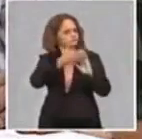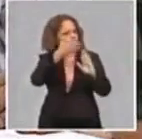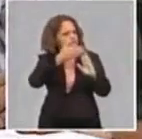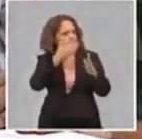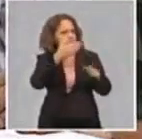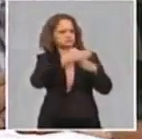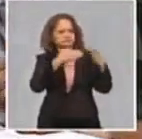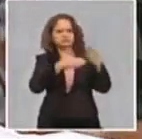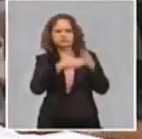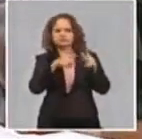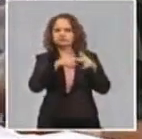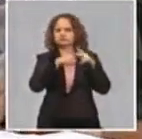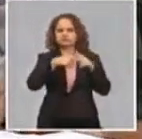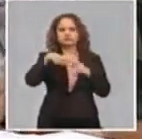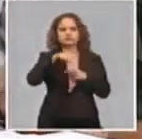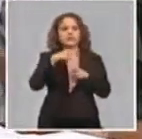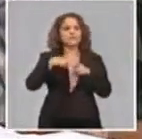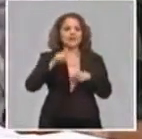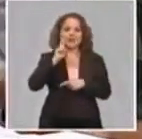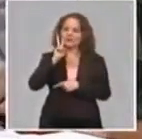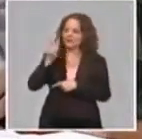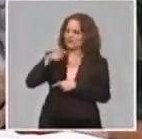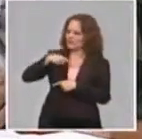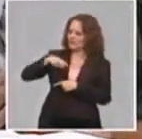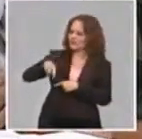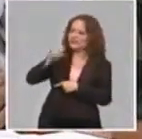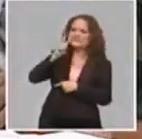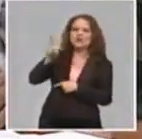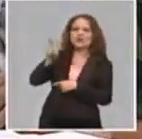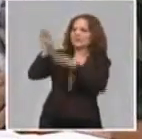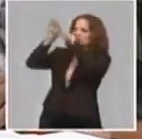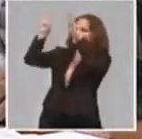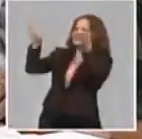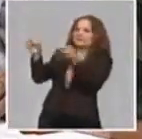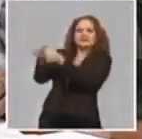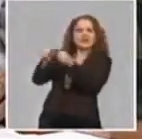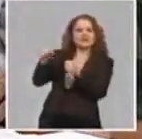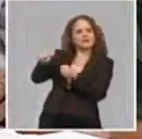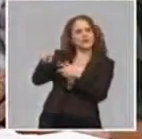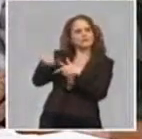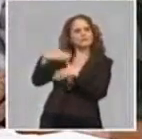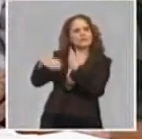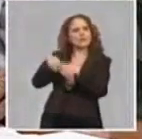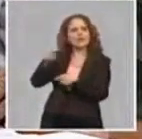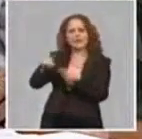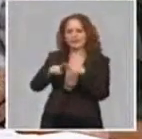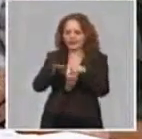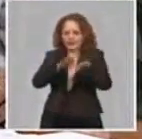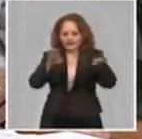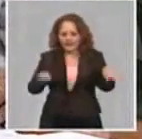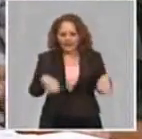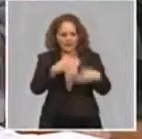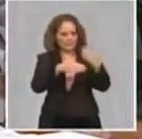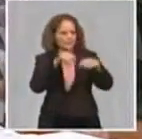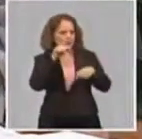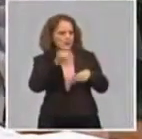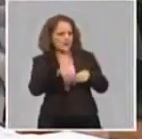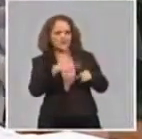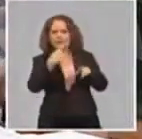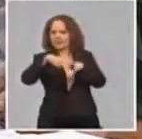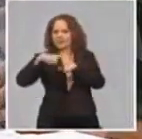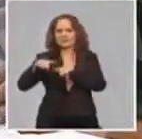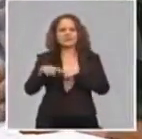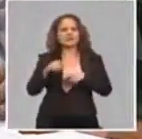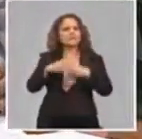estantes con problemas, taquillas con problemas y al final, ¿qué hicieron los constructores? Como nosotros tenemos